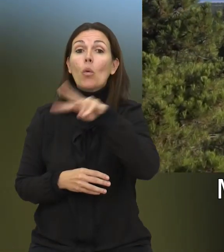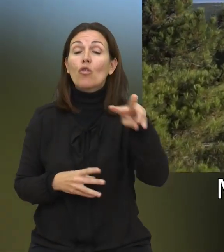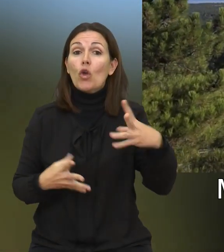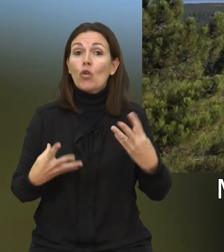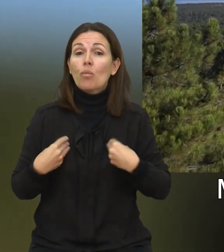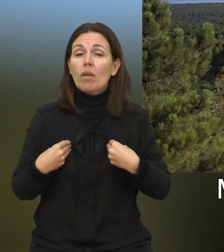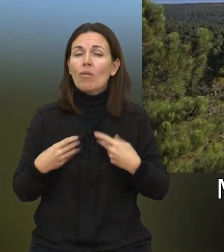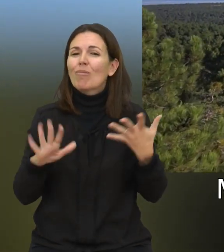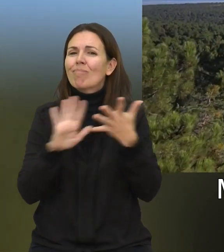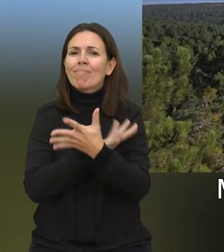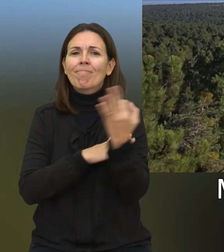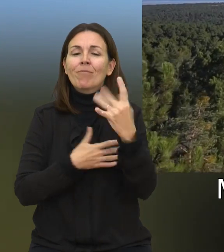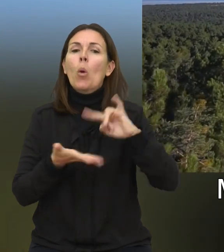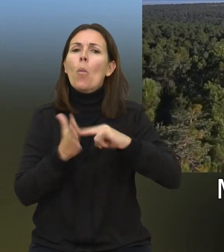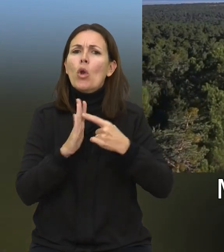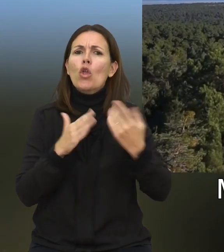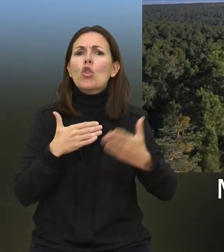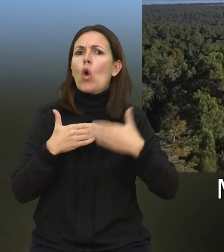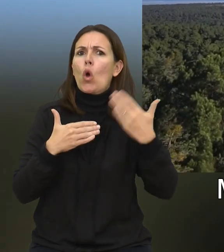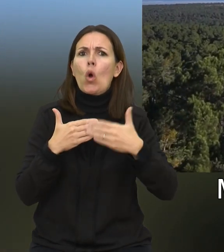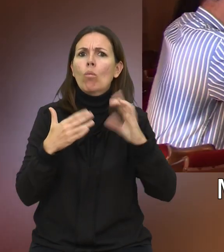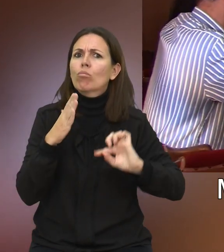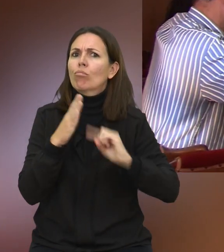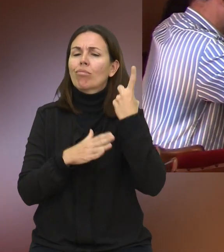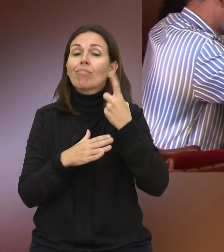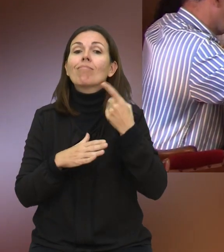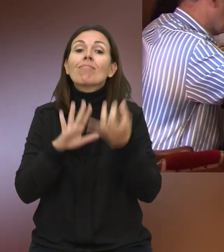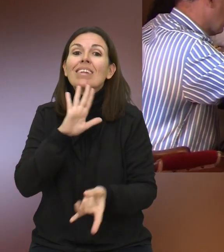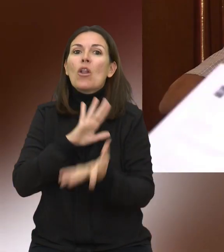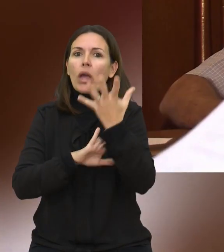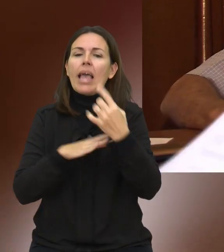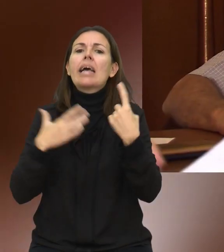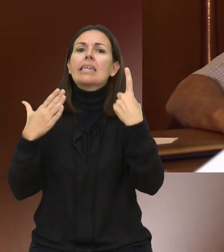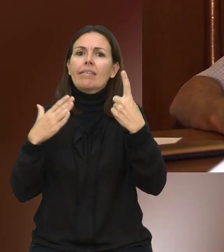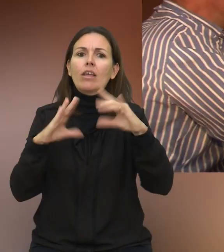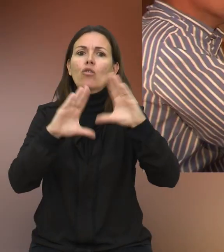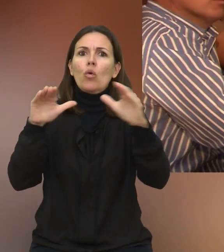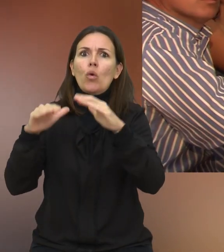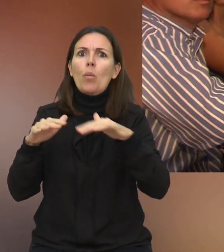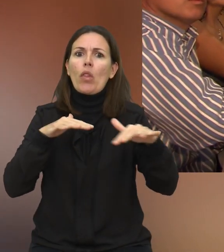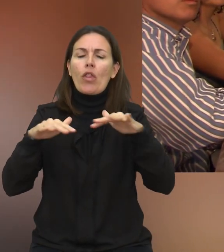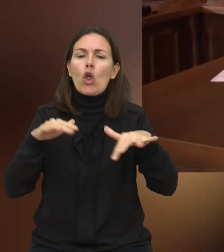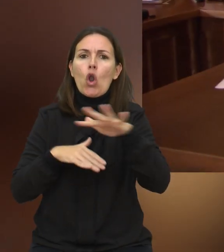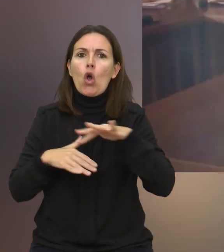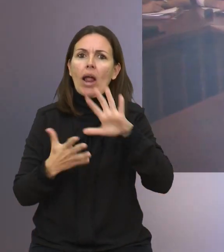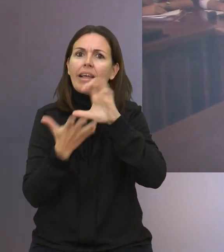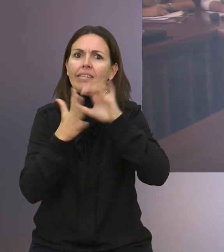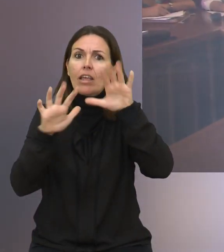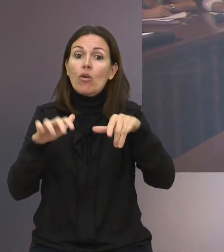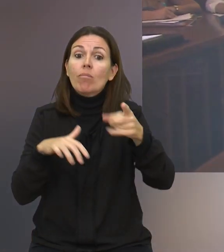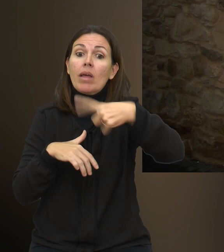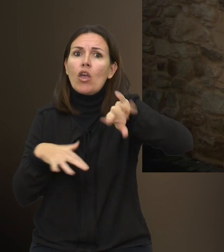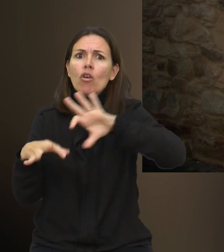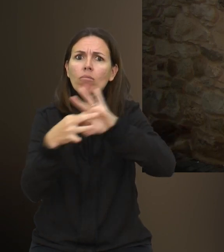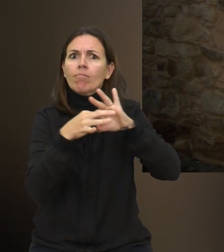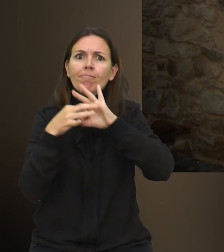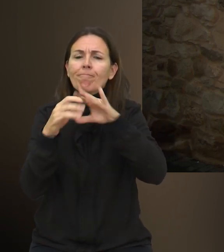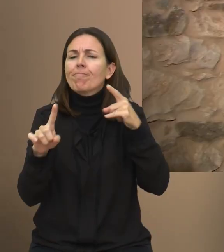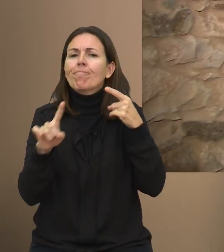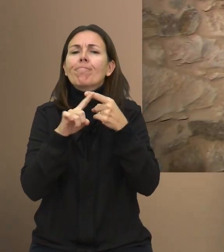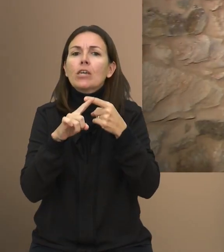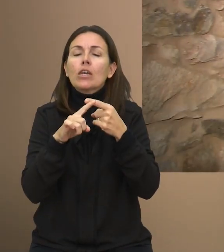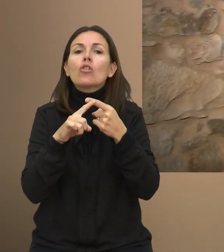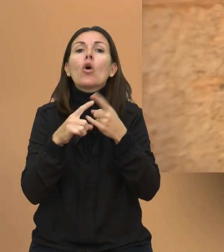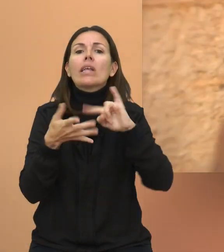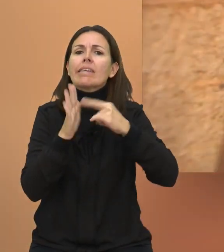Museos Vivos es un proyecto innovador puesto en marcha por seis grupos de acción local de Castilla y León que se han unido para